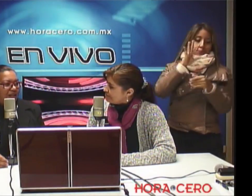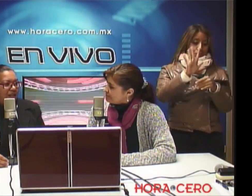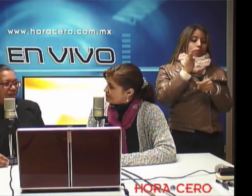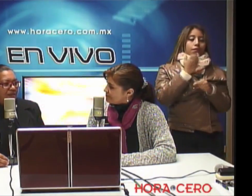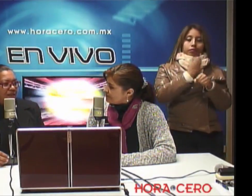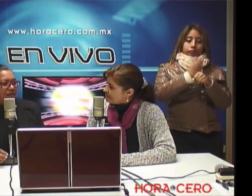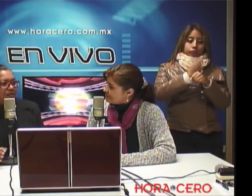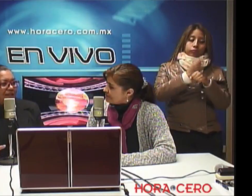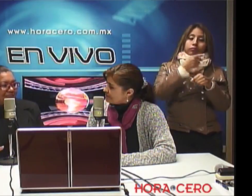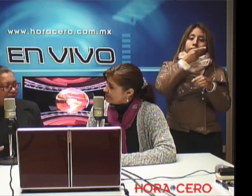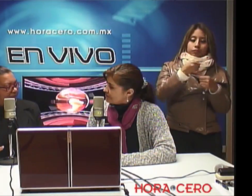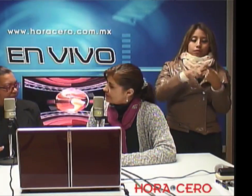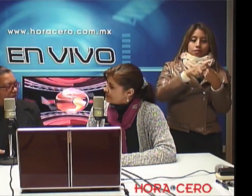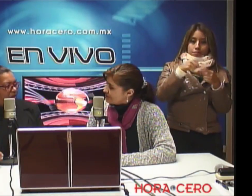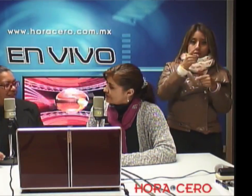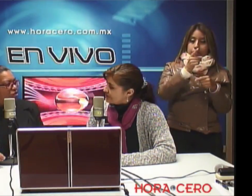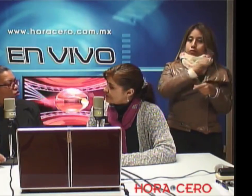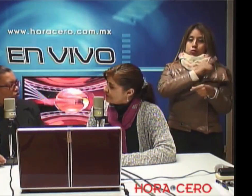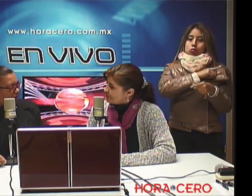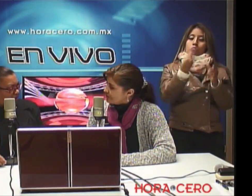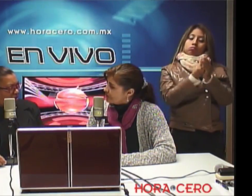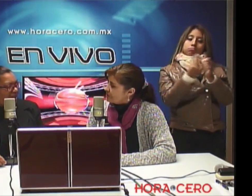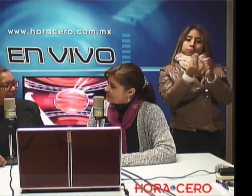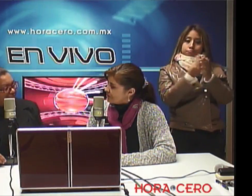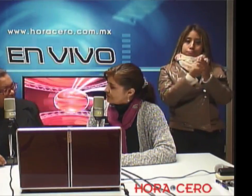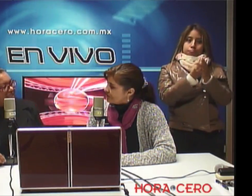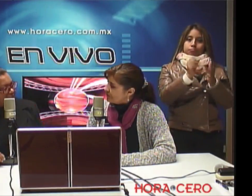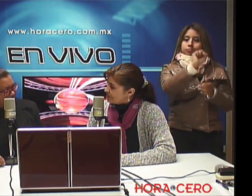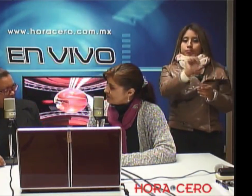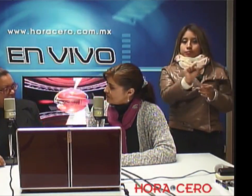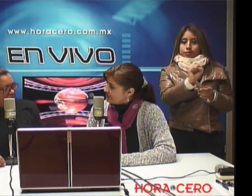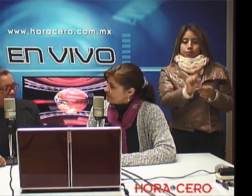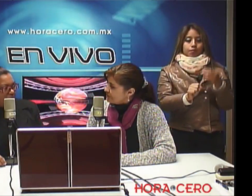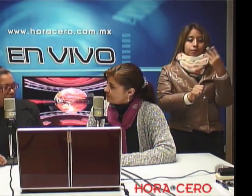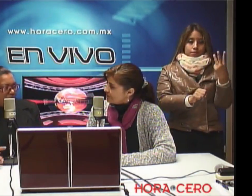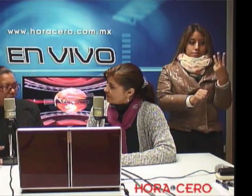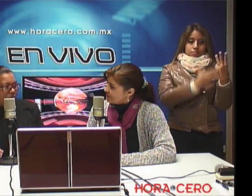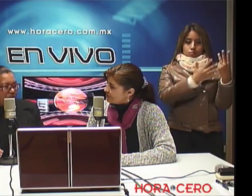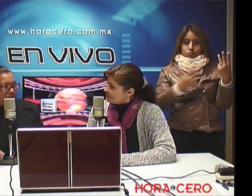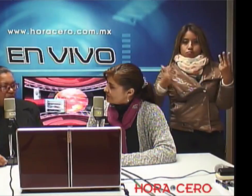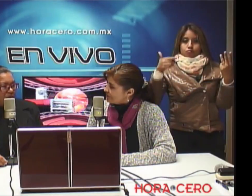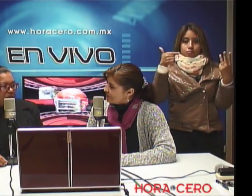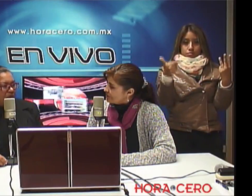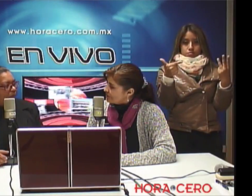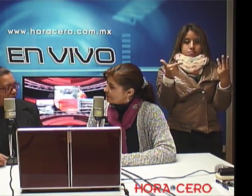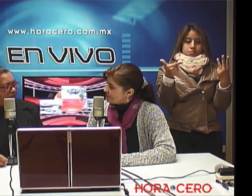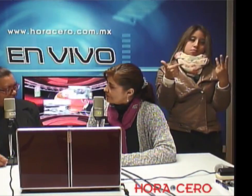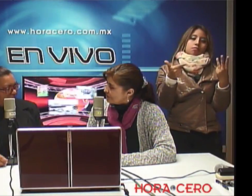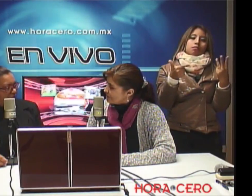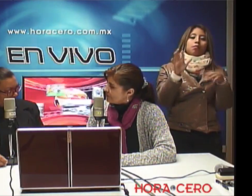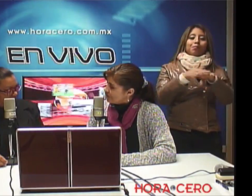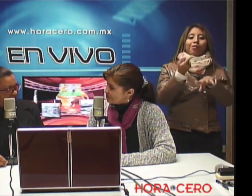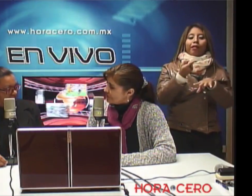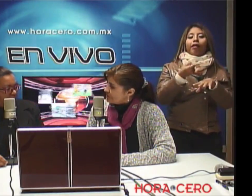ahorita las clases solamente son los sábados de 3 a 7, porque somos un instituto de apoyo